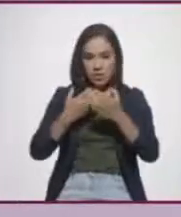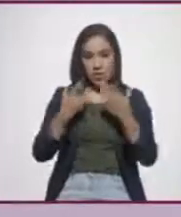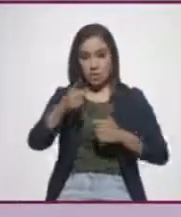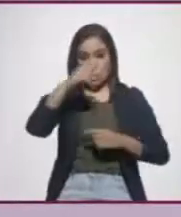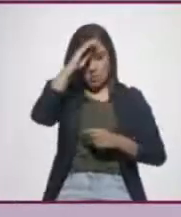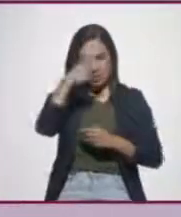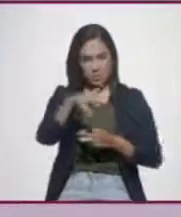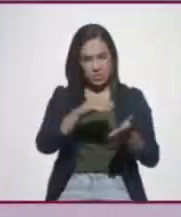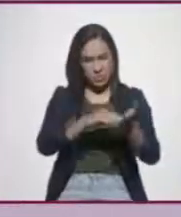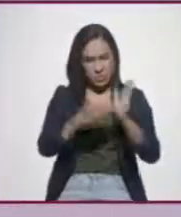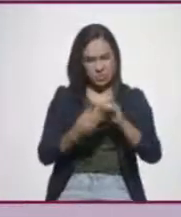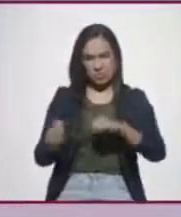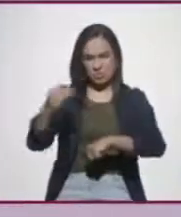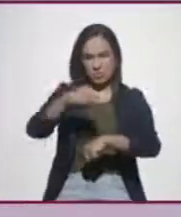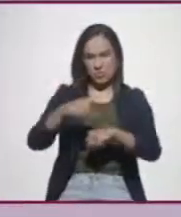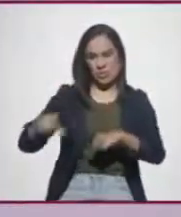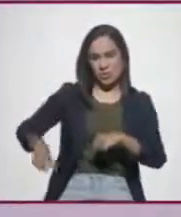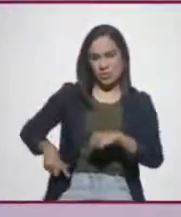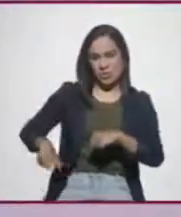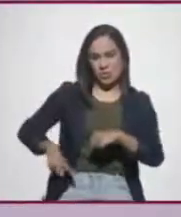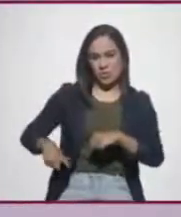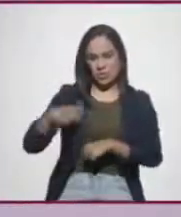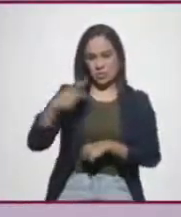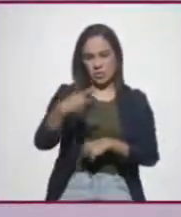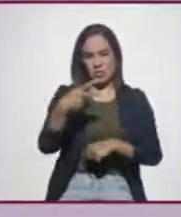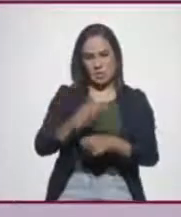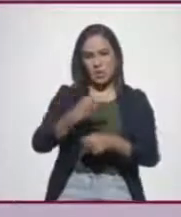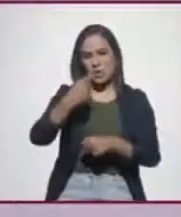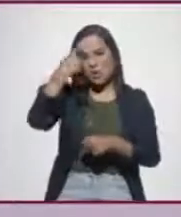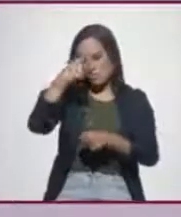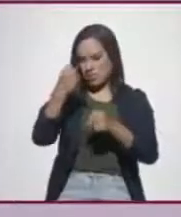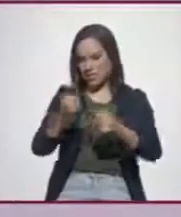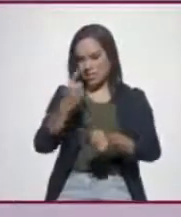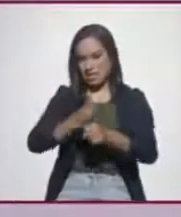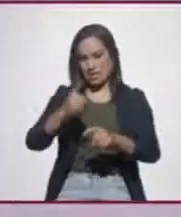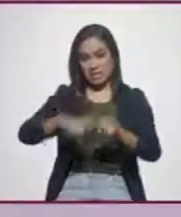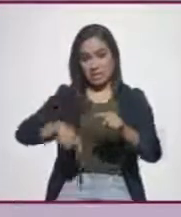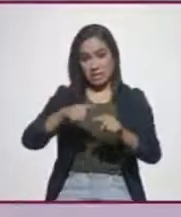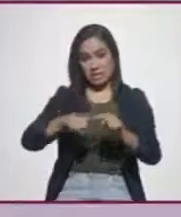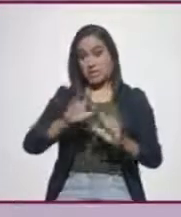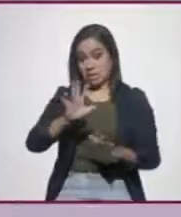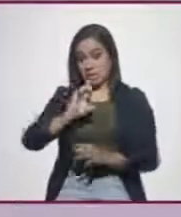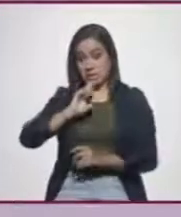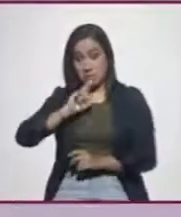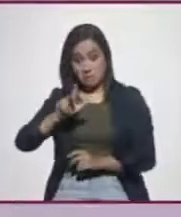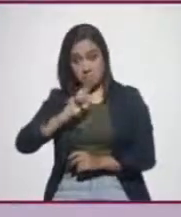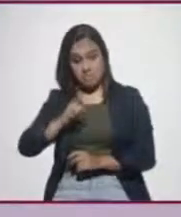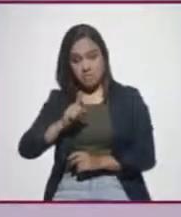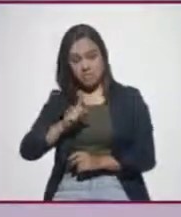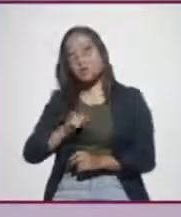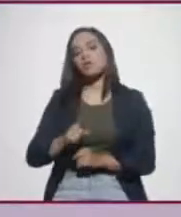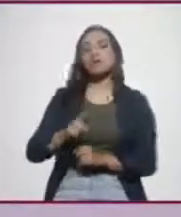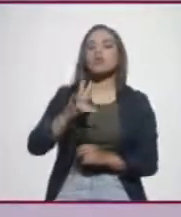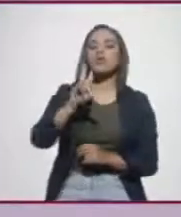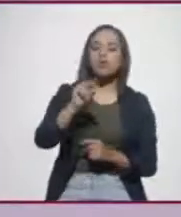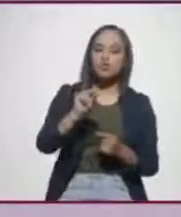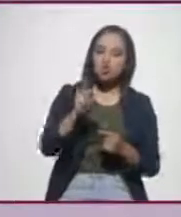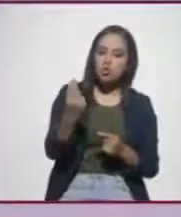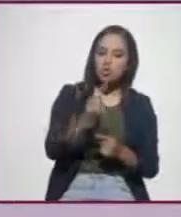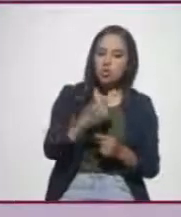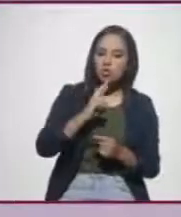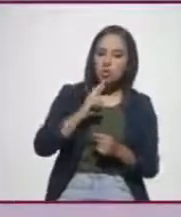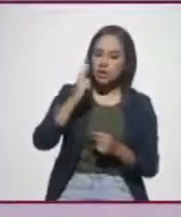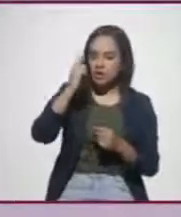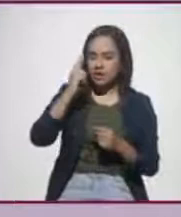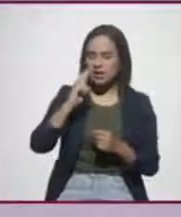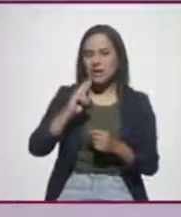la estrategia implementada por el gobierno para combatir la inseguridad en el país ya está dando resultados, no ha dado resultados o necesita más